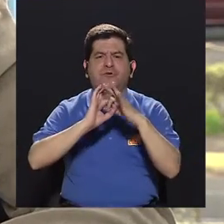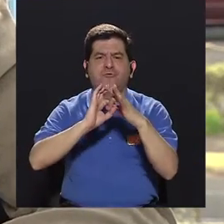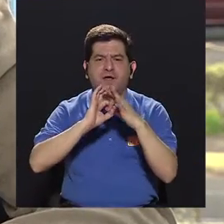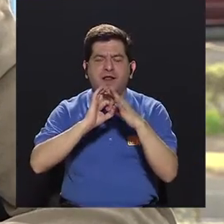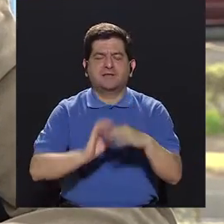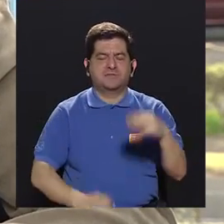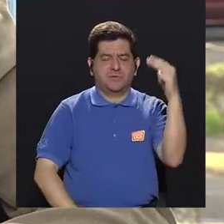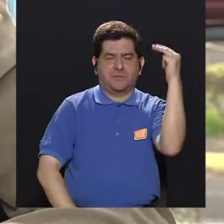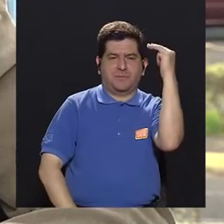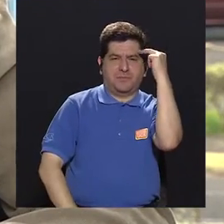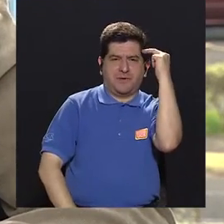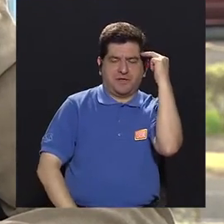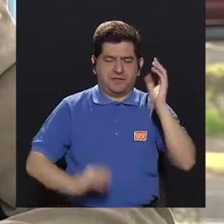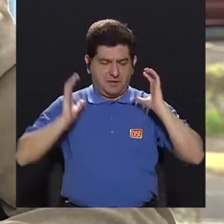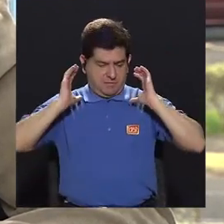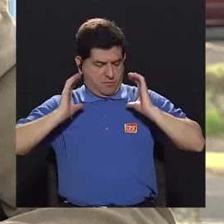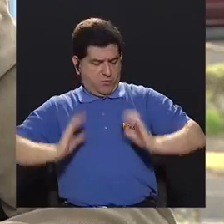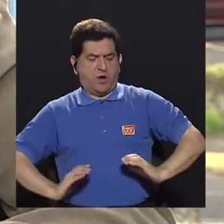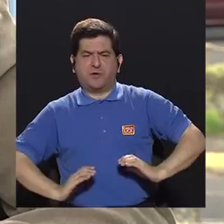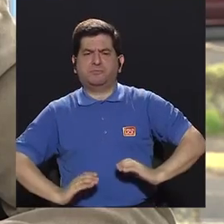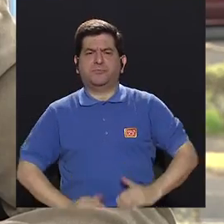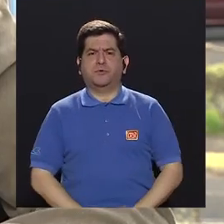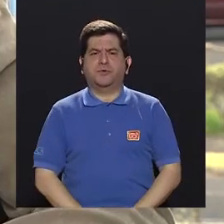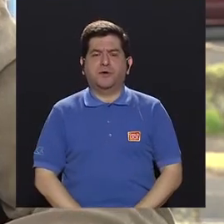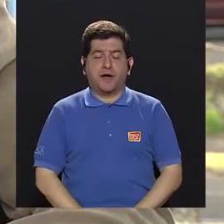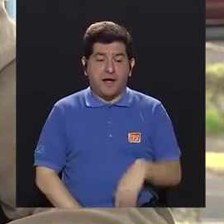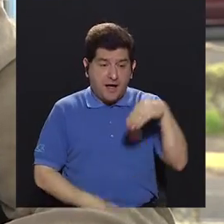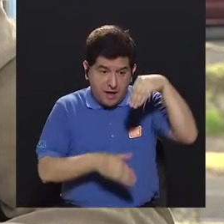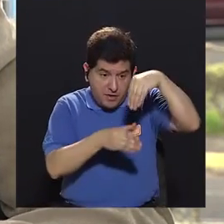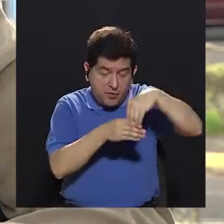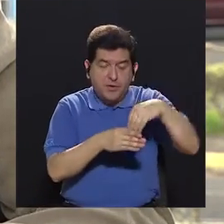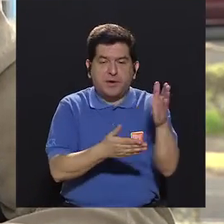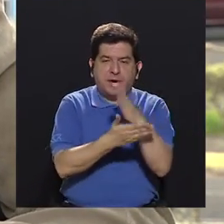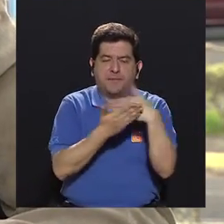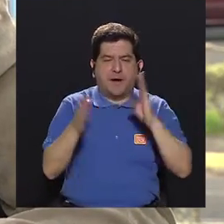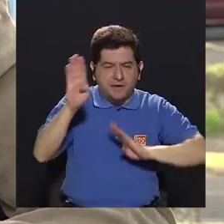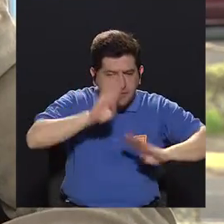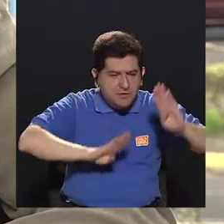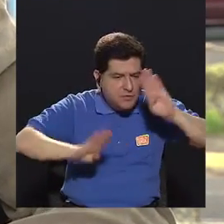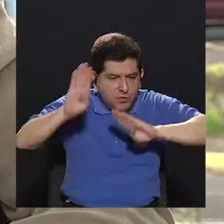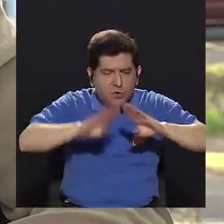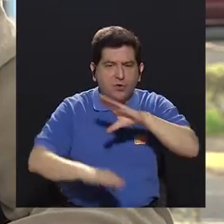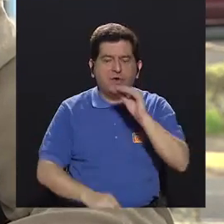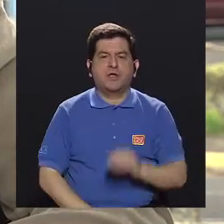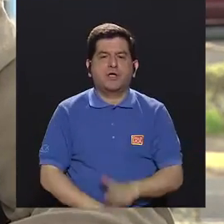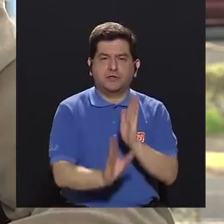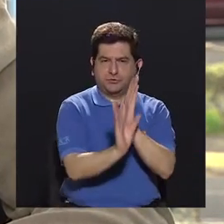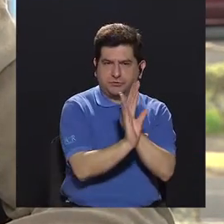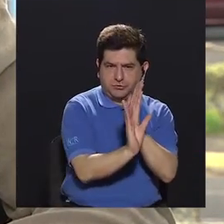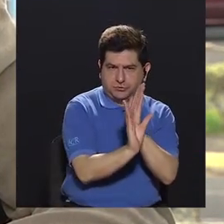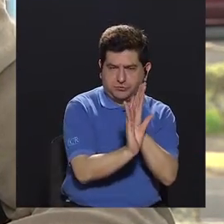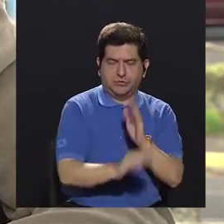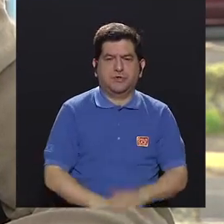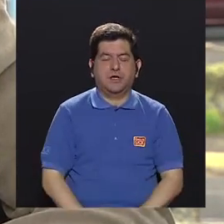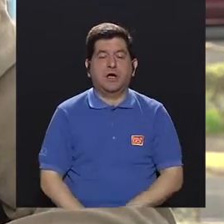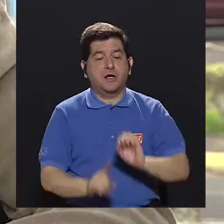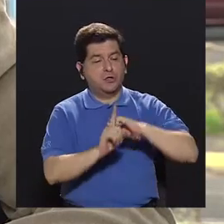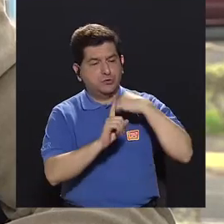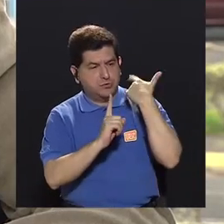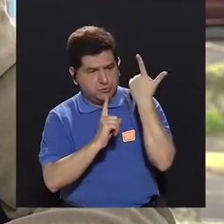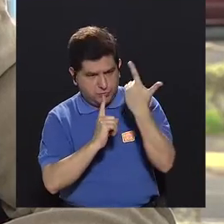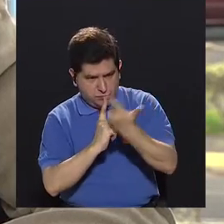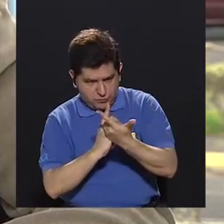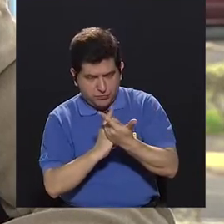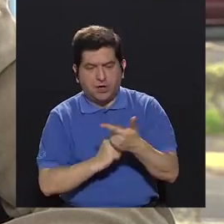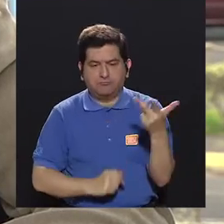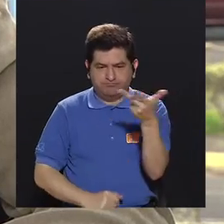que existe entre mente y cuerpo, tomando en cuenta tanto factores biológicos como los factores psicológicos o los factores sociales,